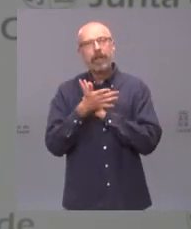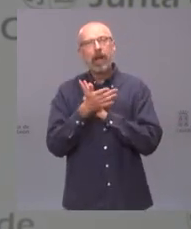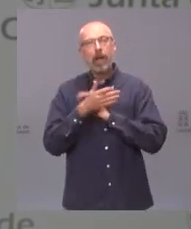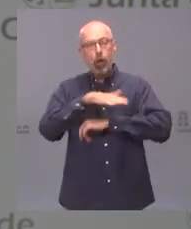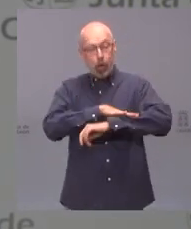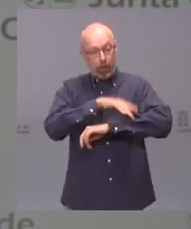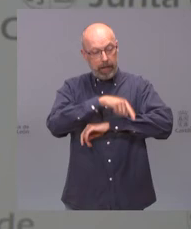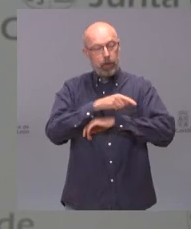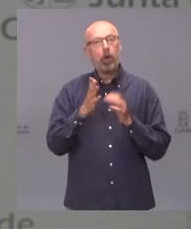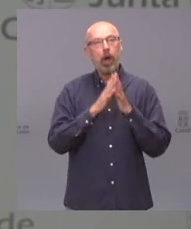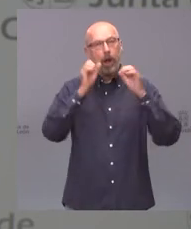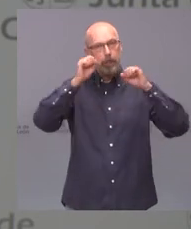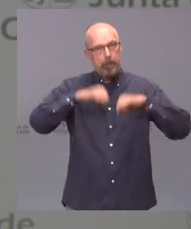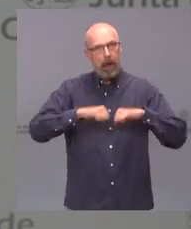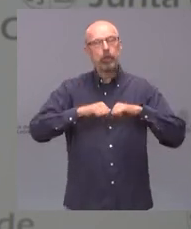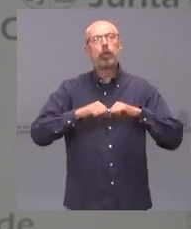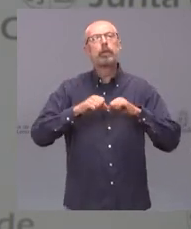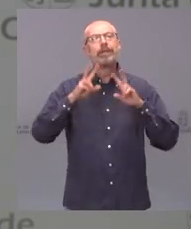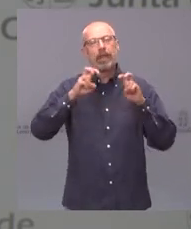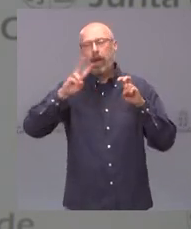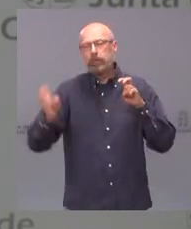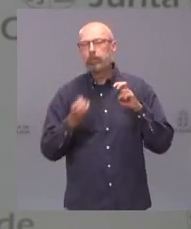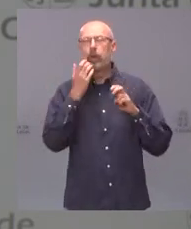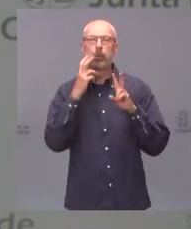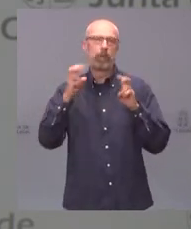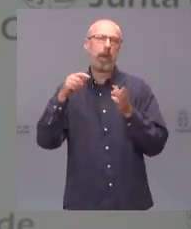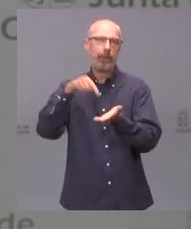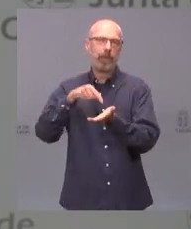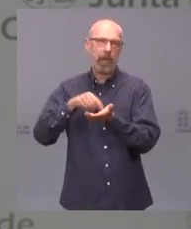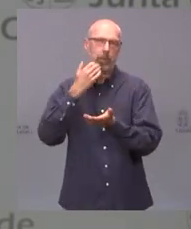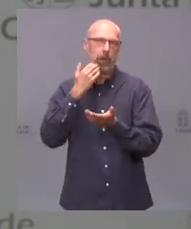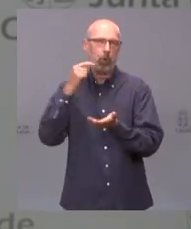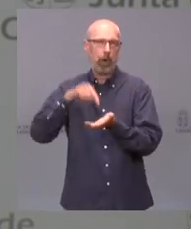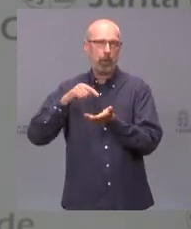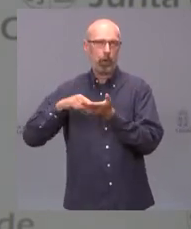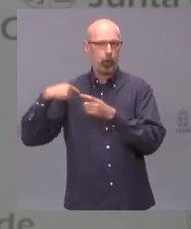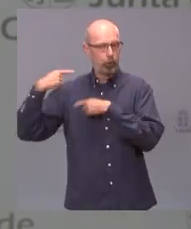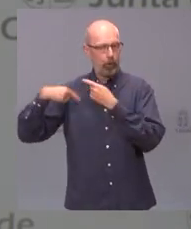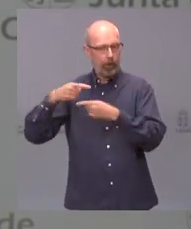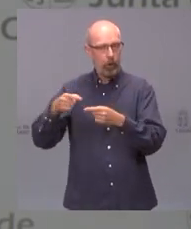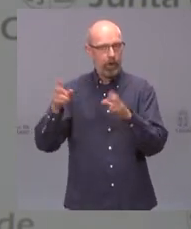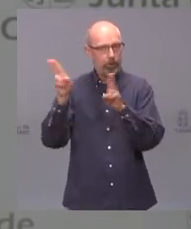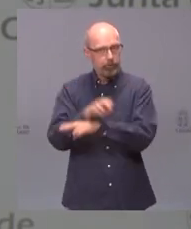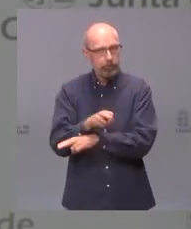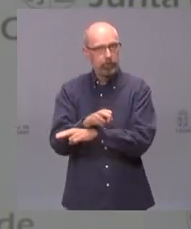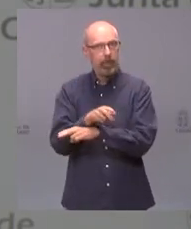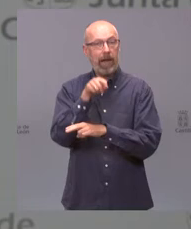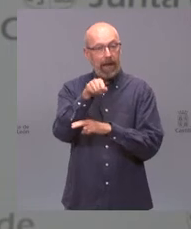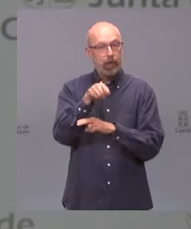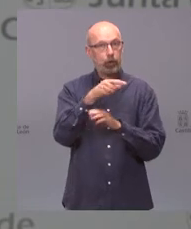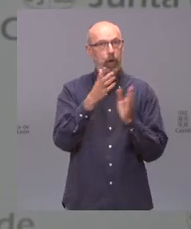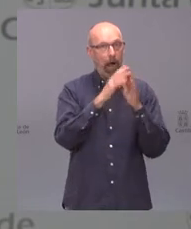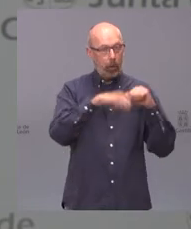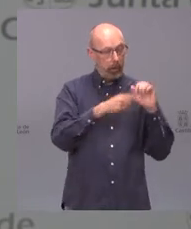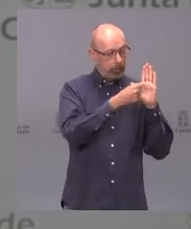por ejemplo en materia fiscal que la eliminación del impuesto de sucesiones pues era una de las cláusulas de este acuerdo